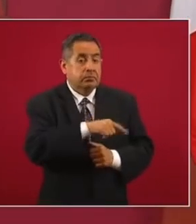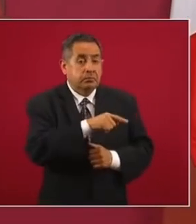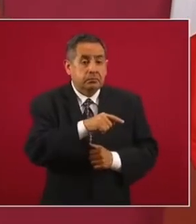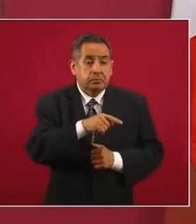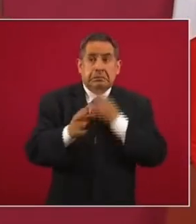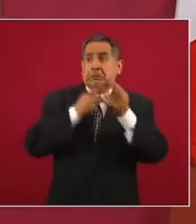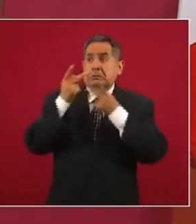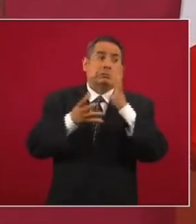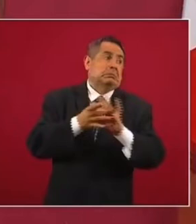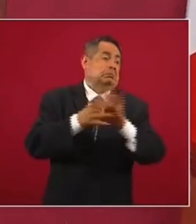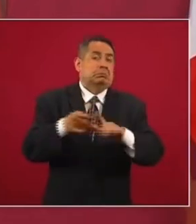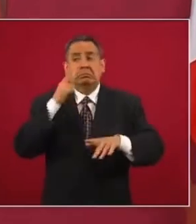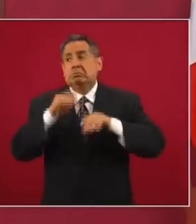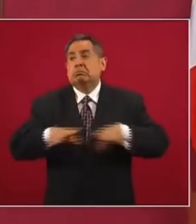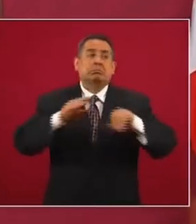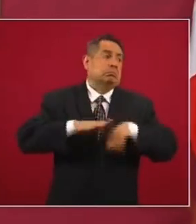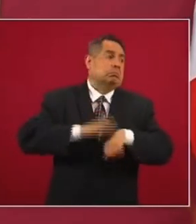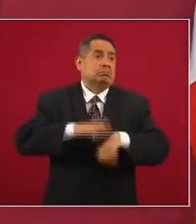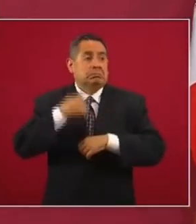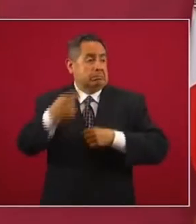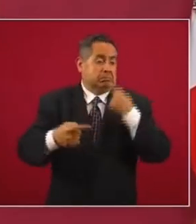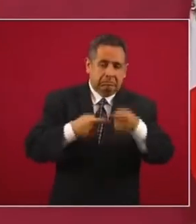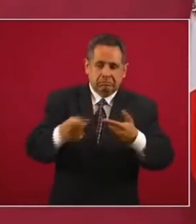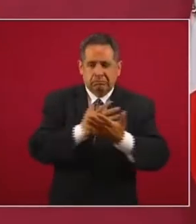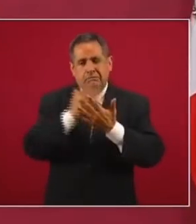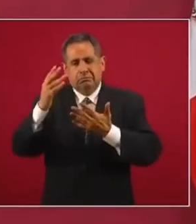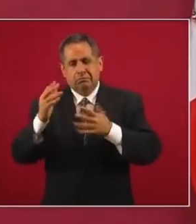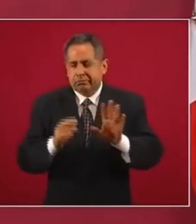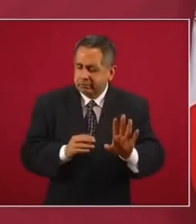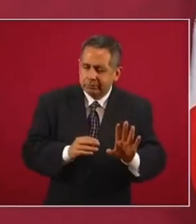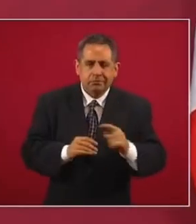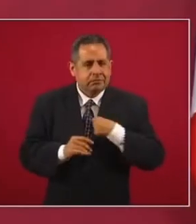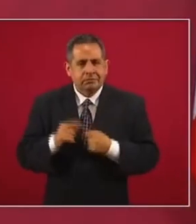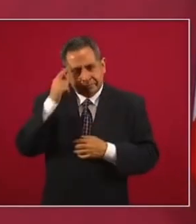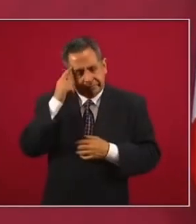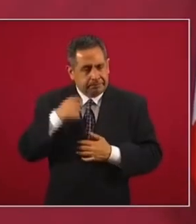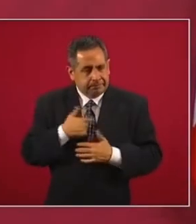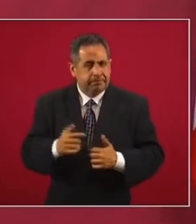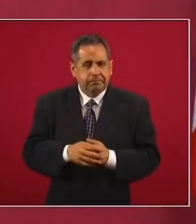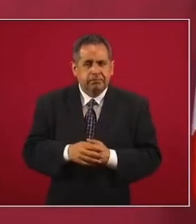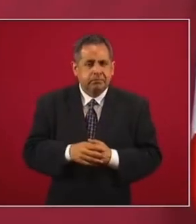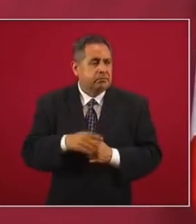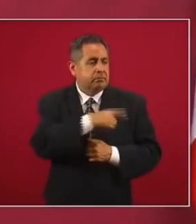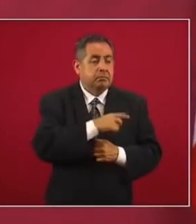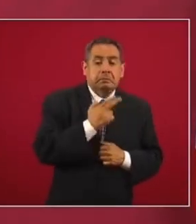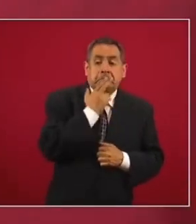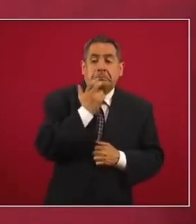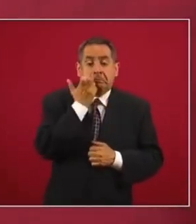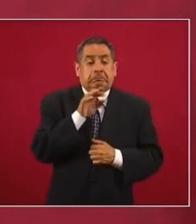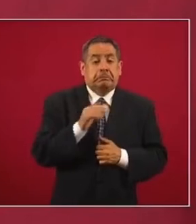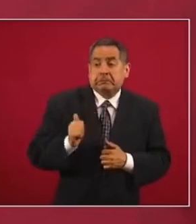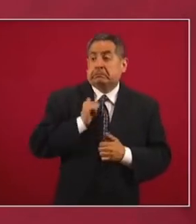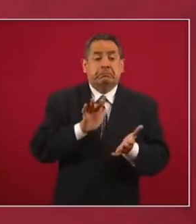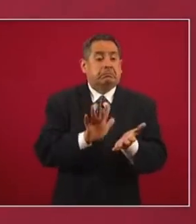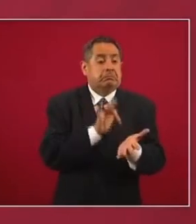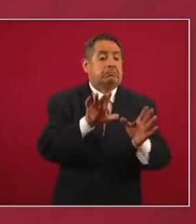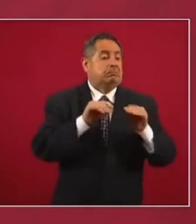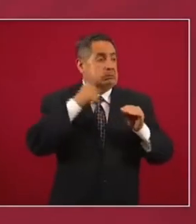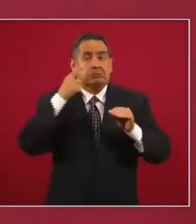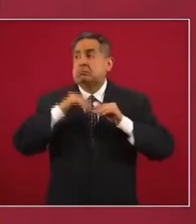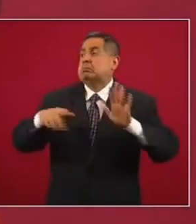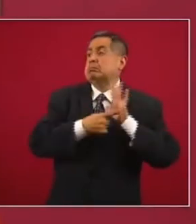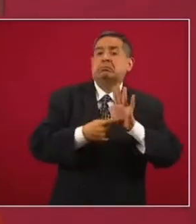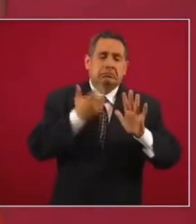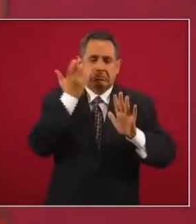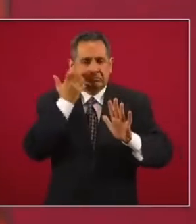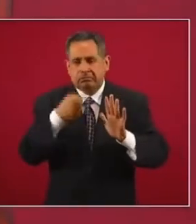muchos espacios, tiempo, y yo considero que se está utilizando en este caso.